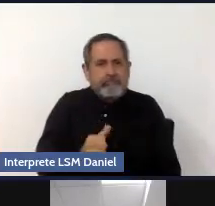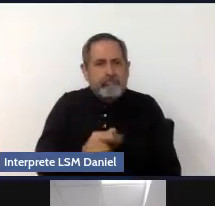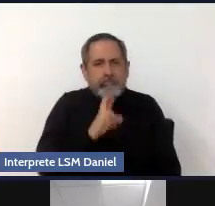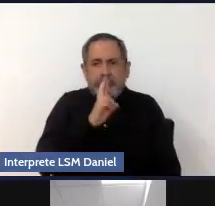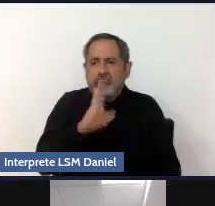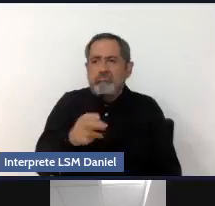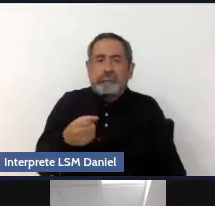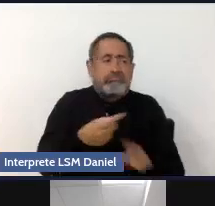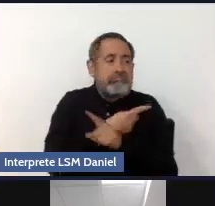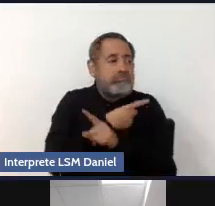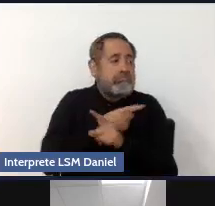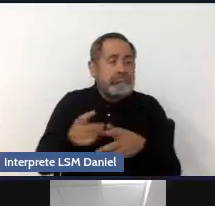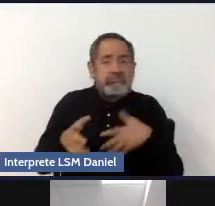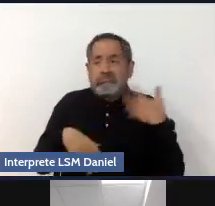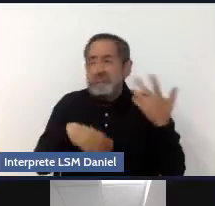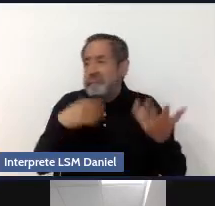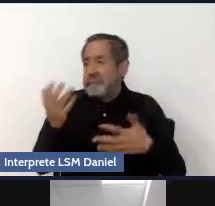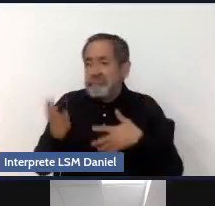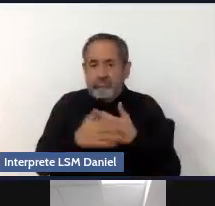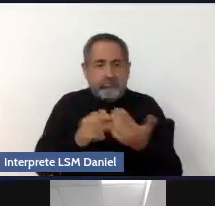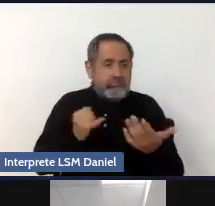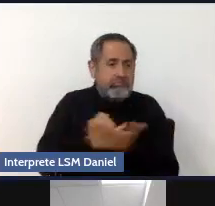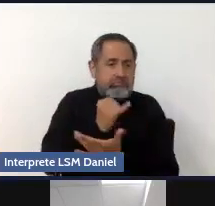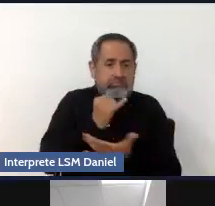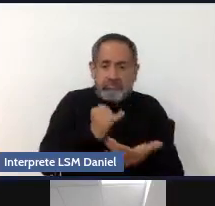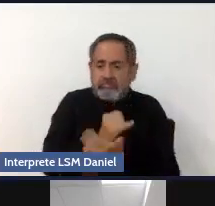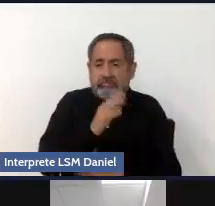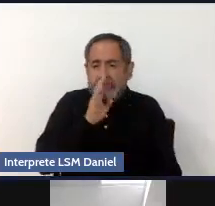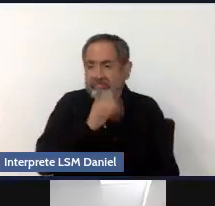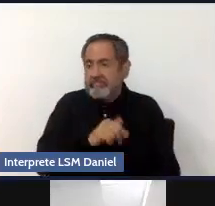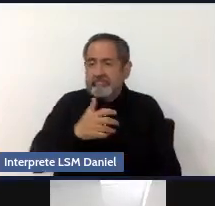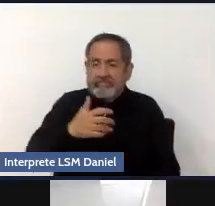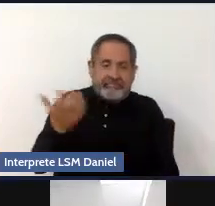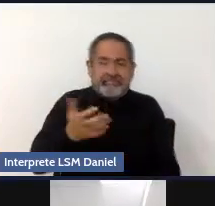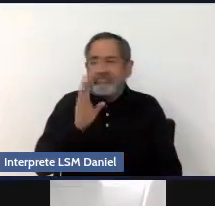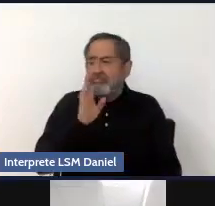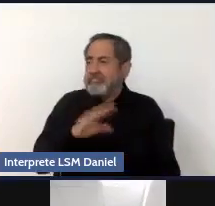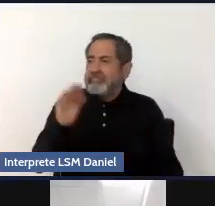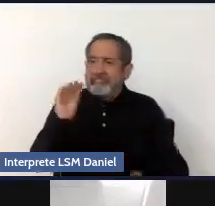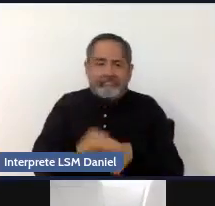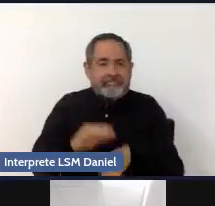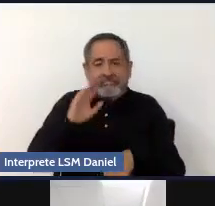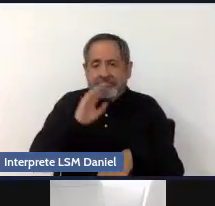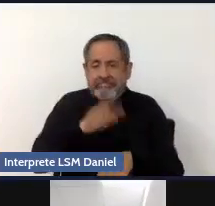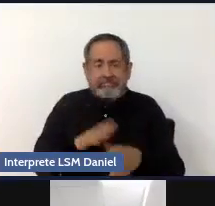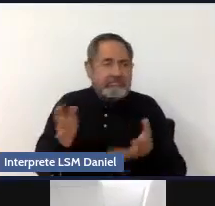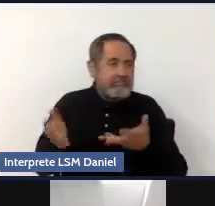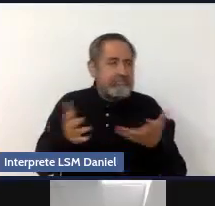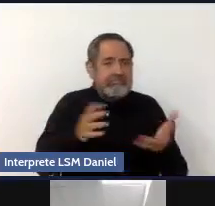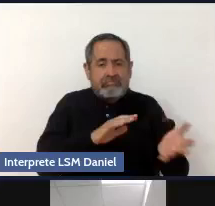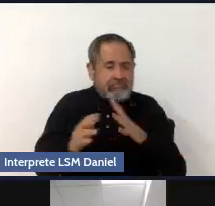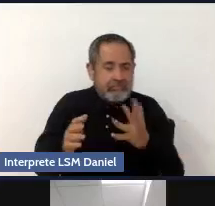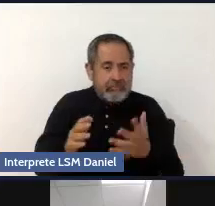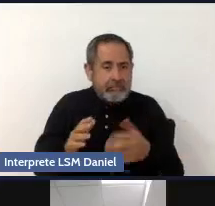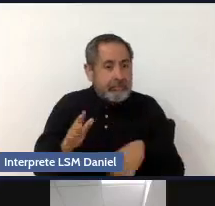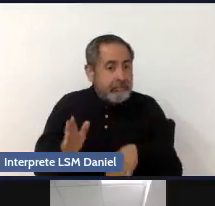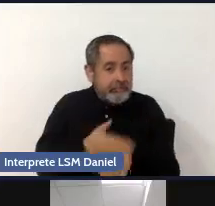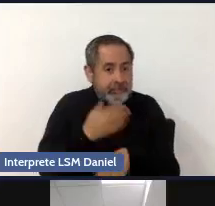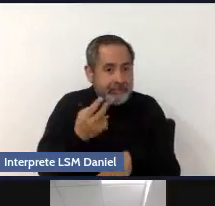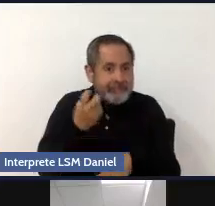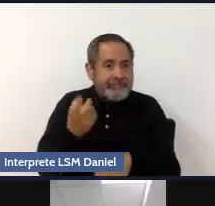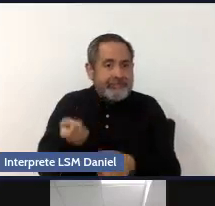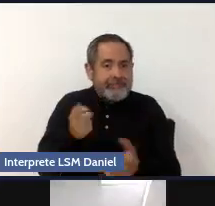en la toma de decisiones, entonces también se ven afectadas. Y todo esto es lo que va